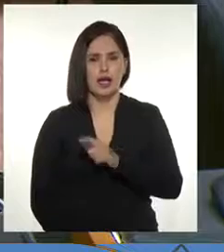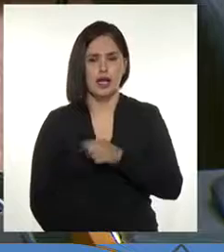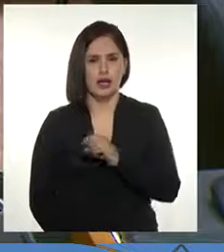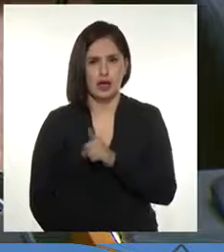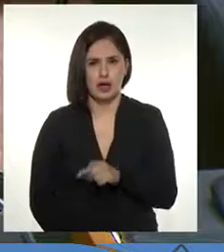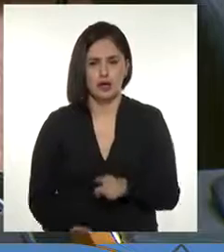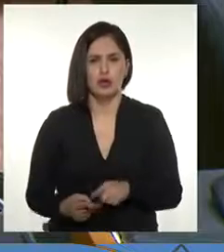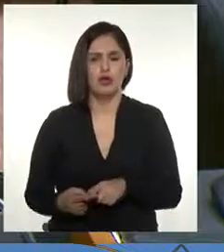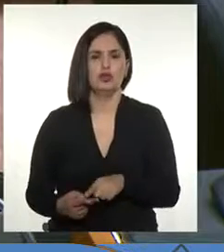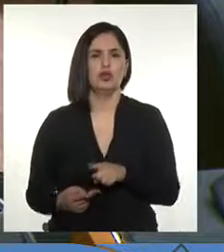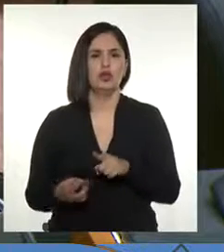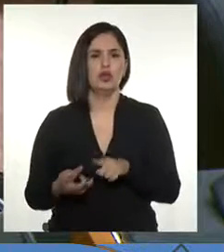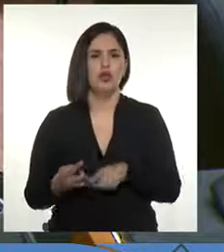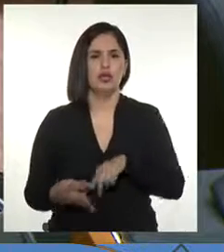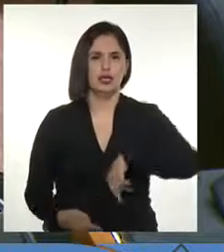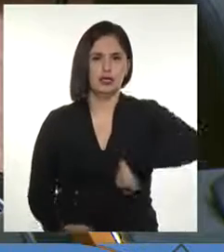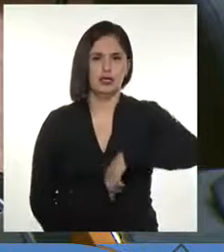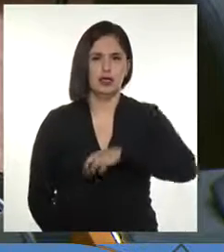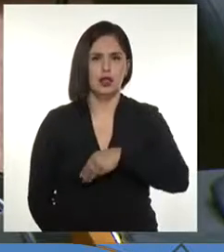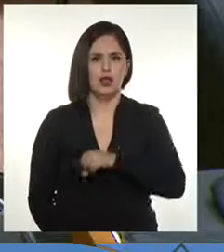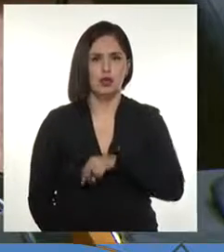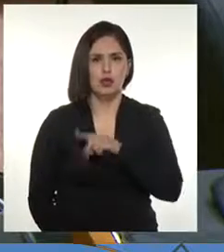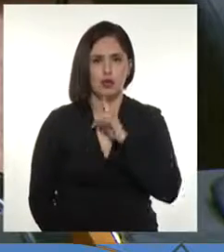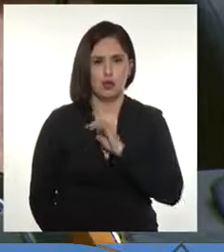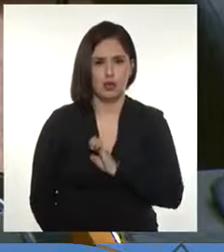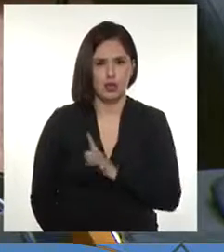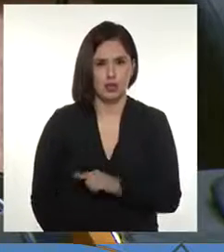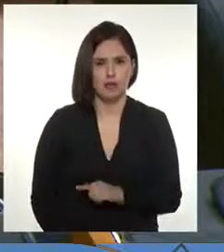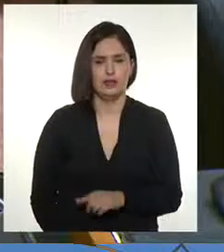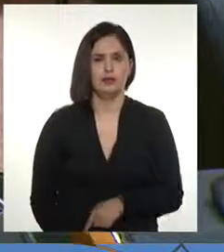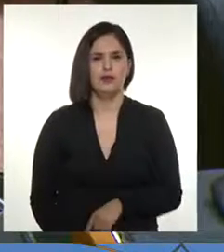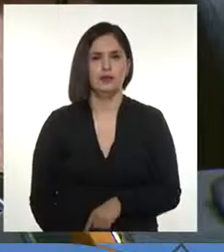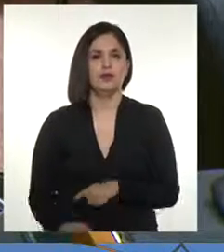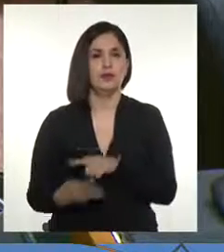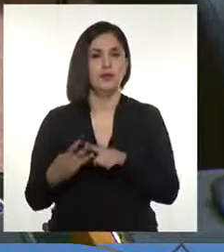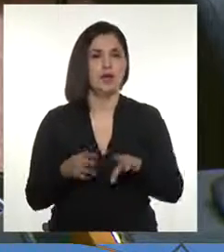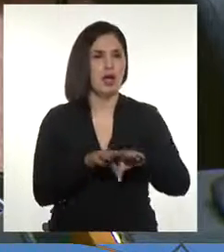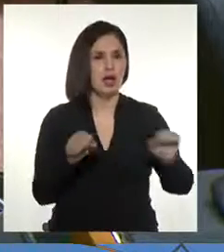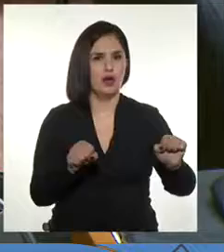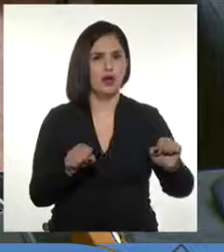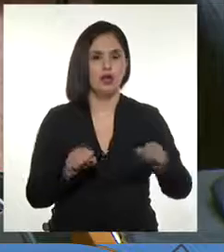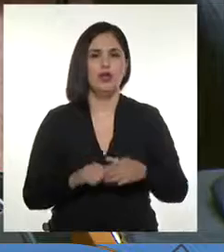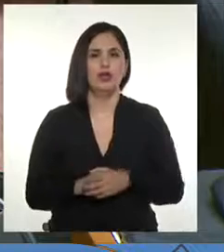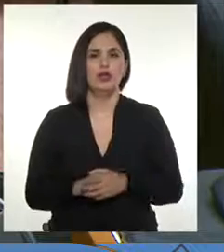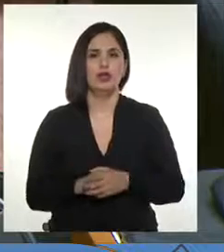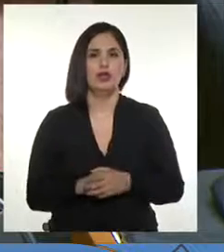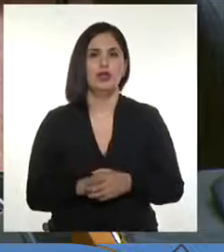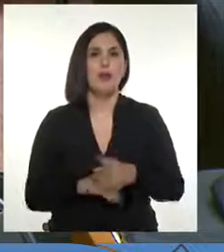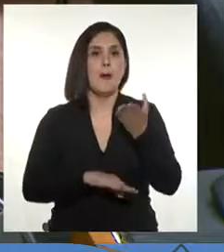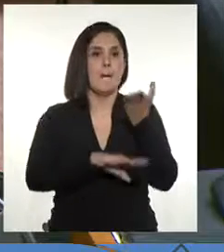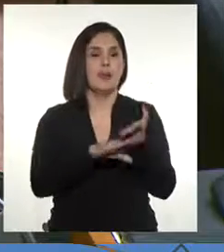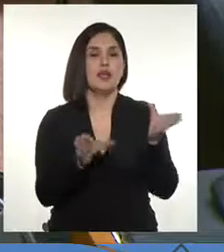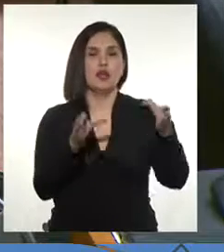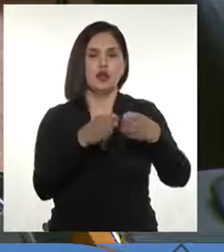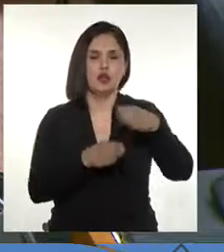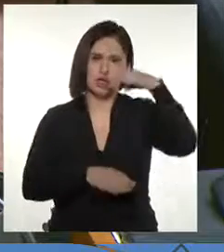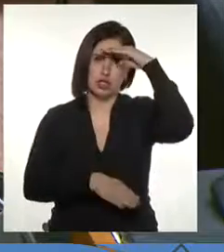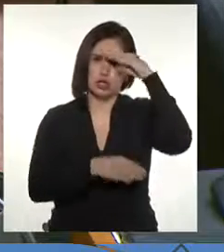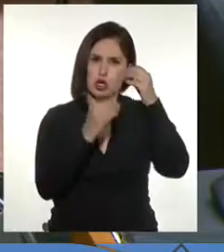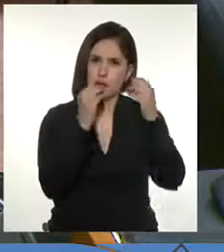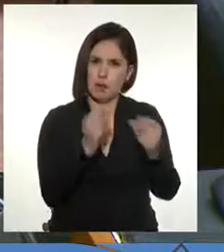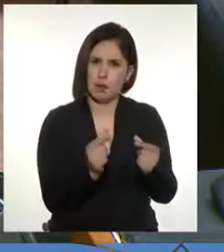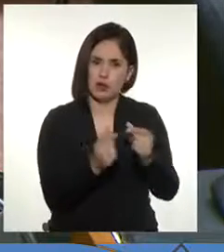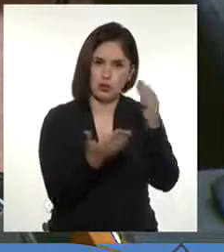bancada del PPD y con el senador Carlos Montes del Partido Socialista, que es encomendar a una comisión técnica para que